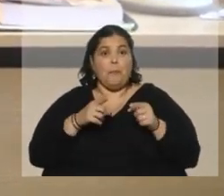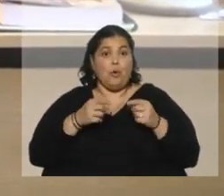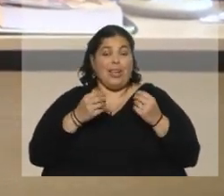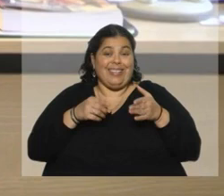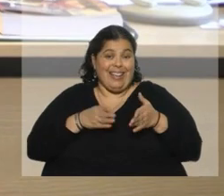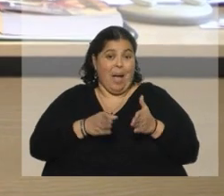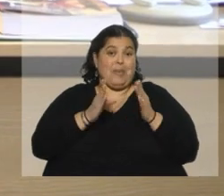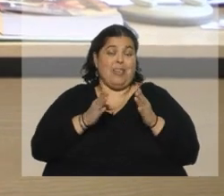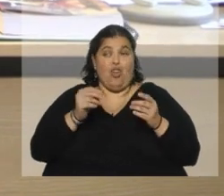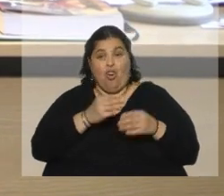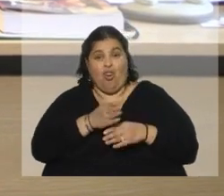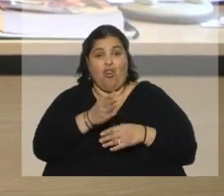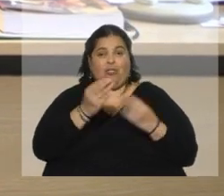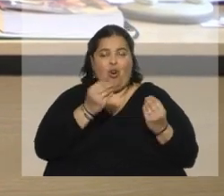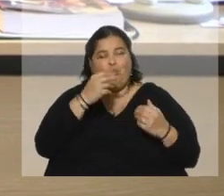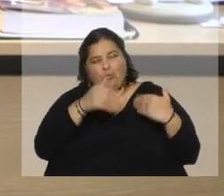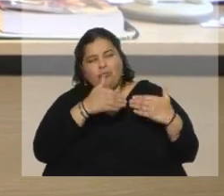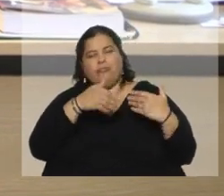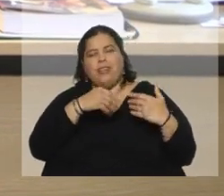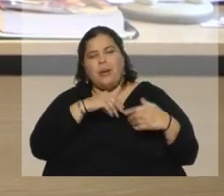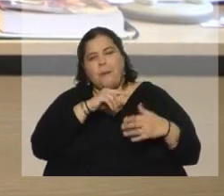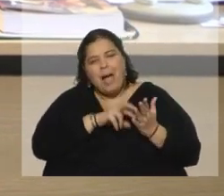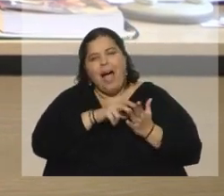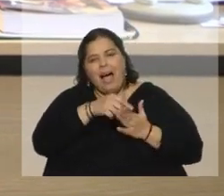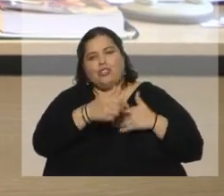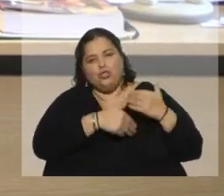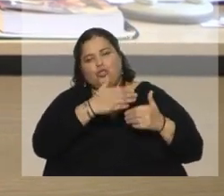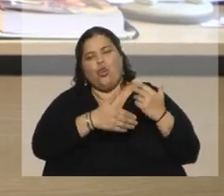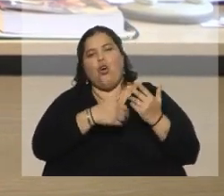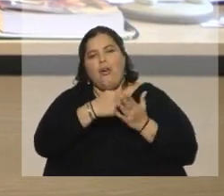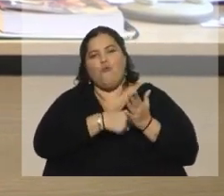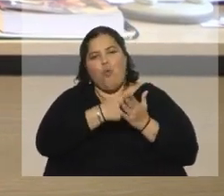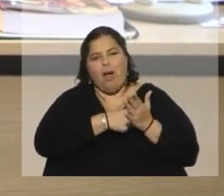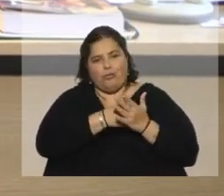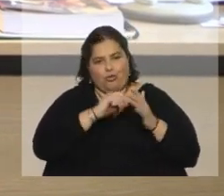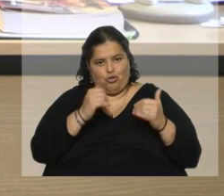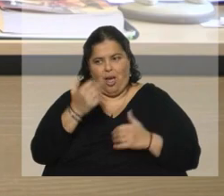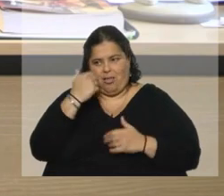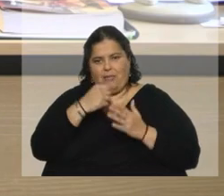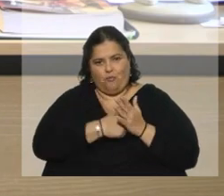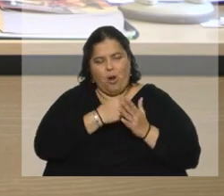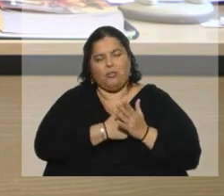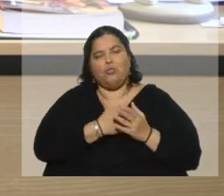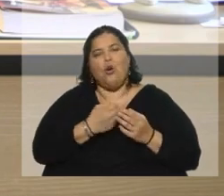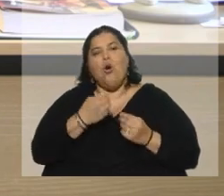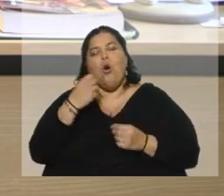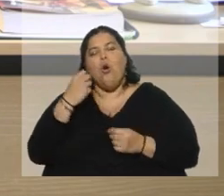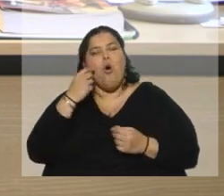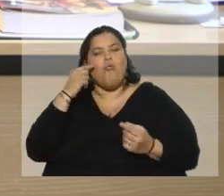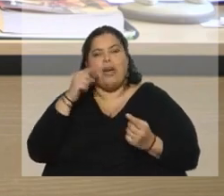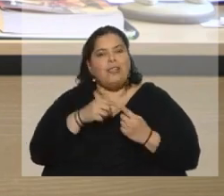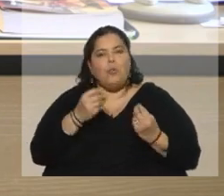todo un esfuerzo ya de mediano a largo plazo que lo que busca es